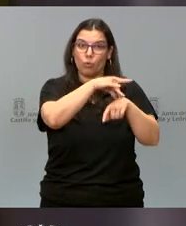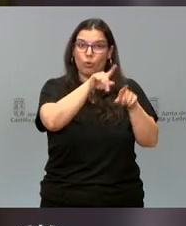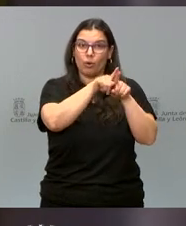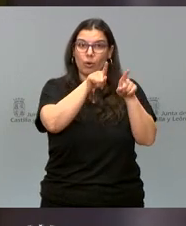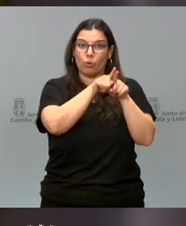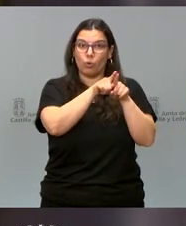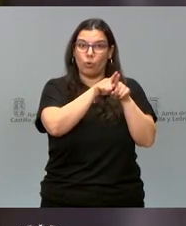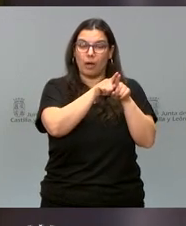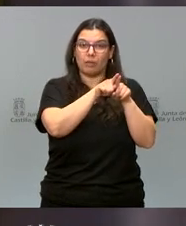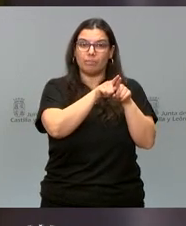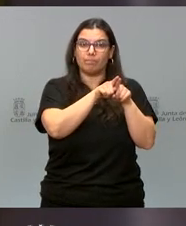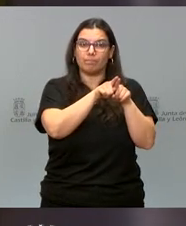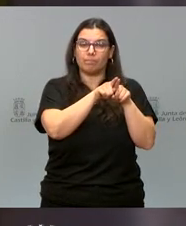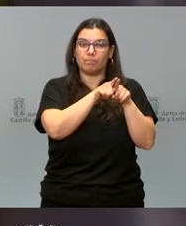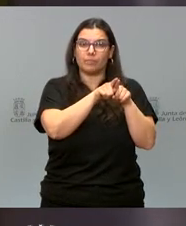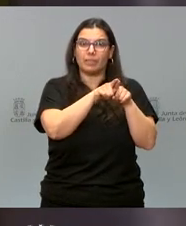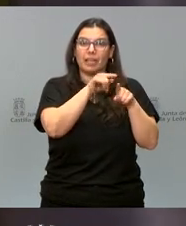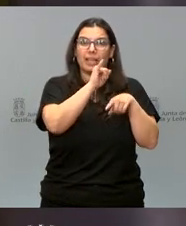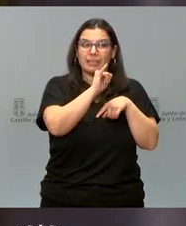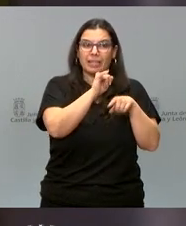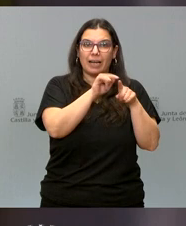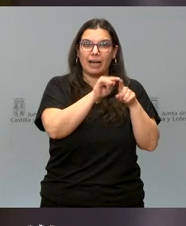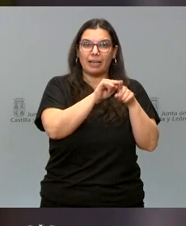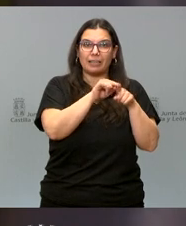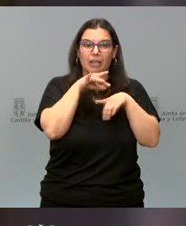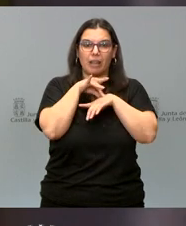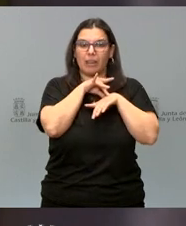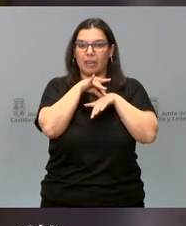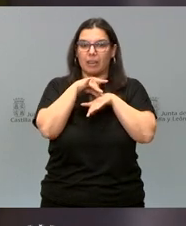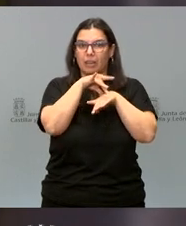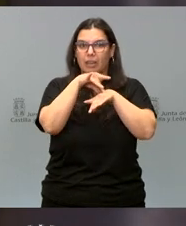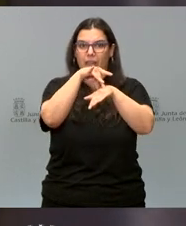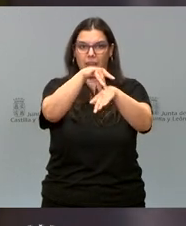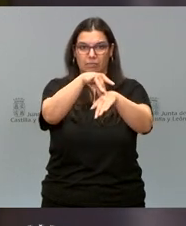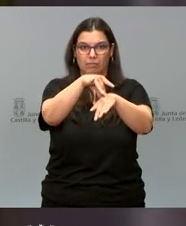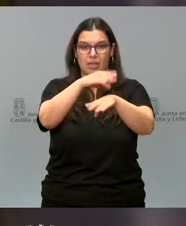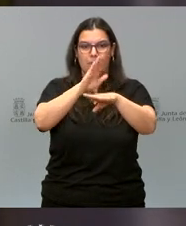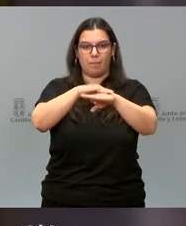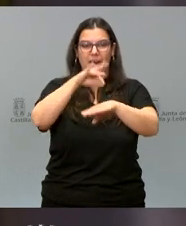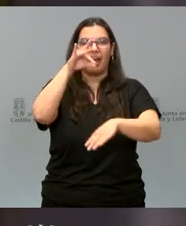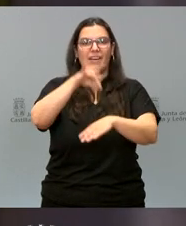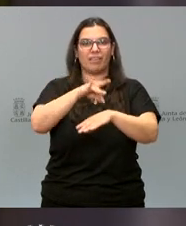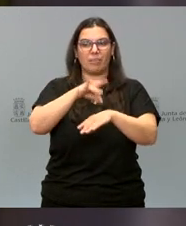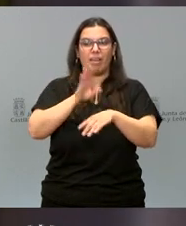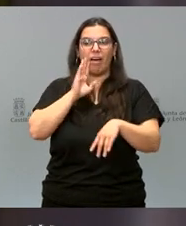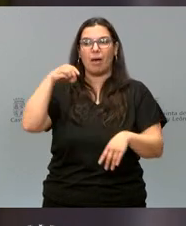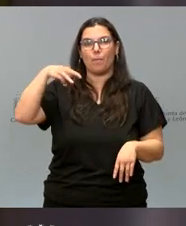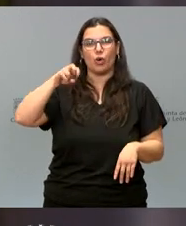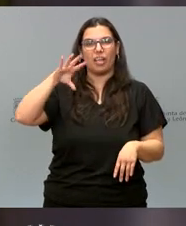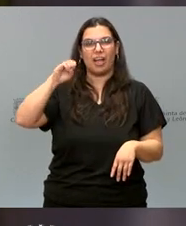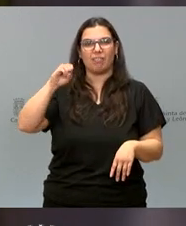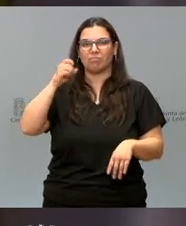por el que recorrer el laberinto de vuestra enfermedad. Yo creo que Mónica lo explicaba muy bien.